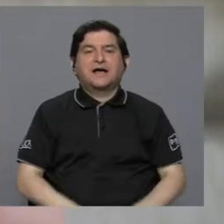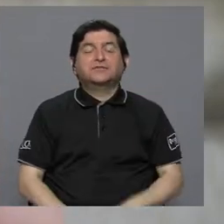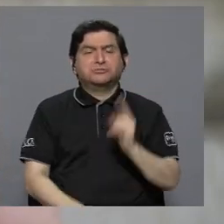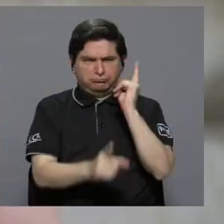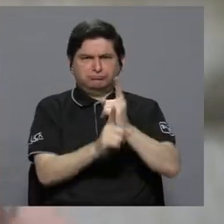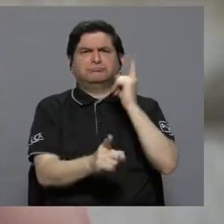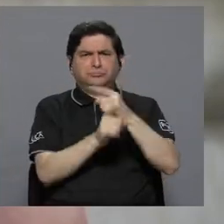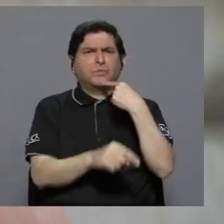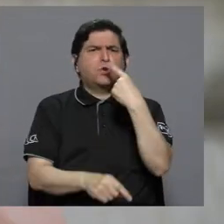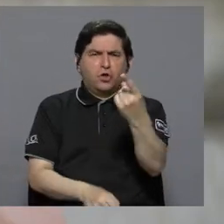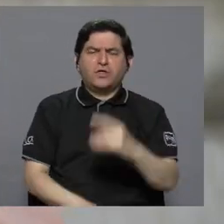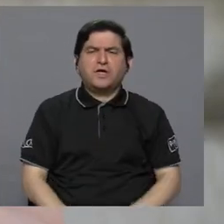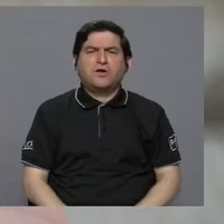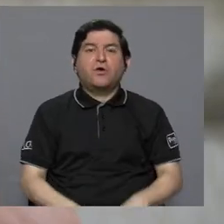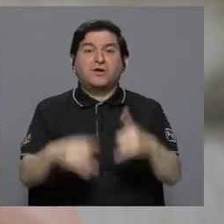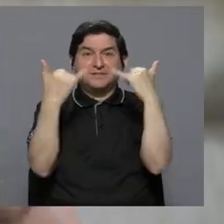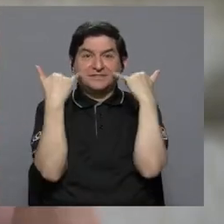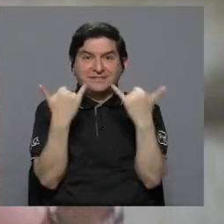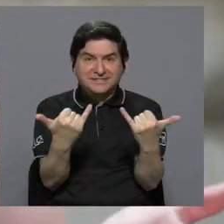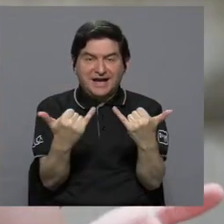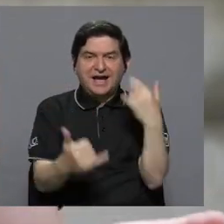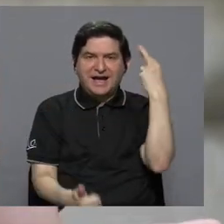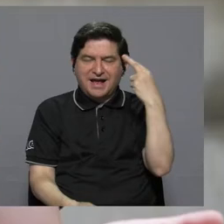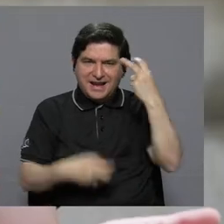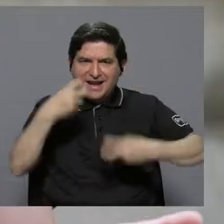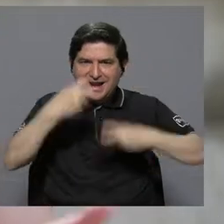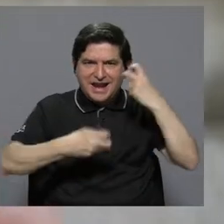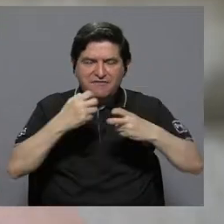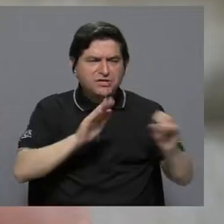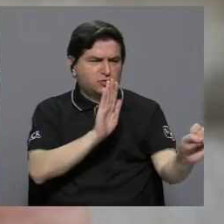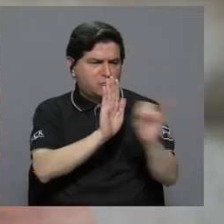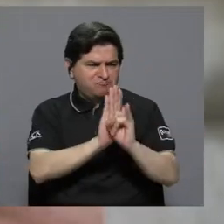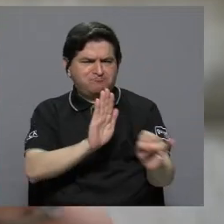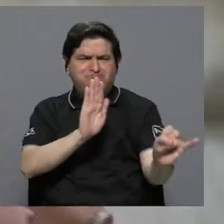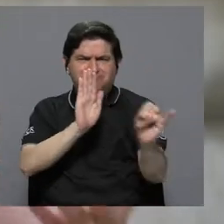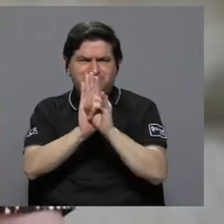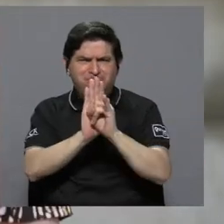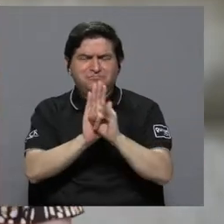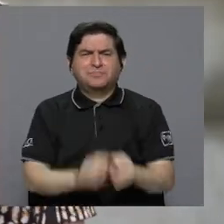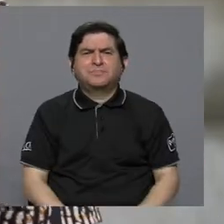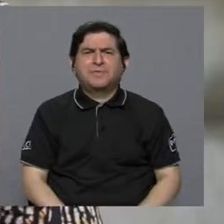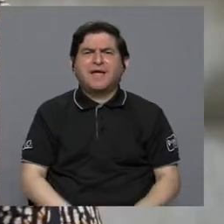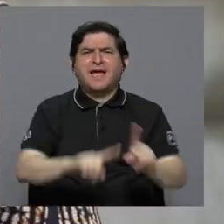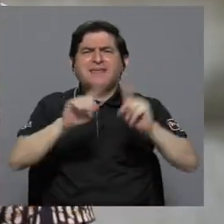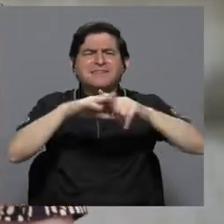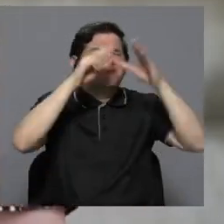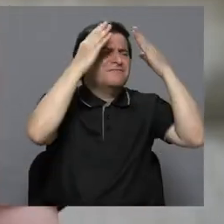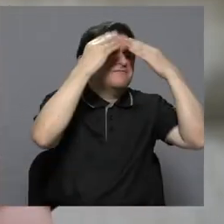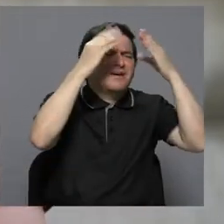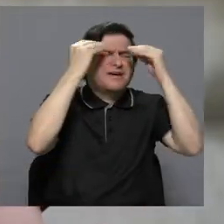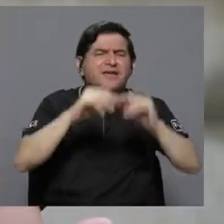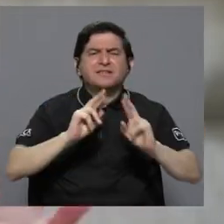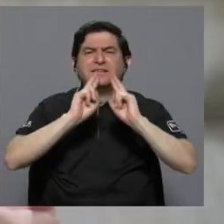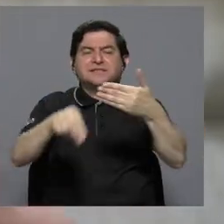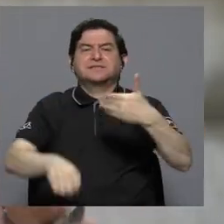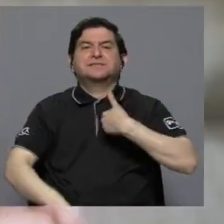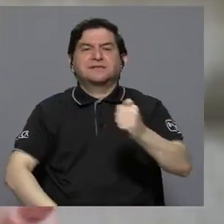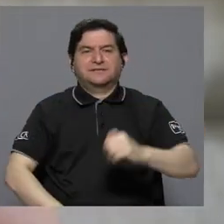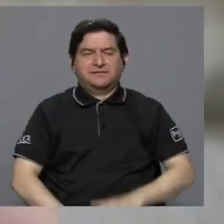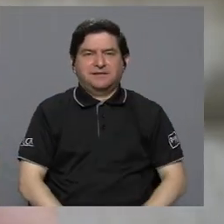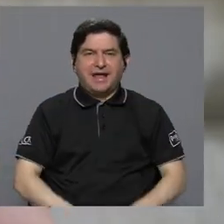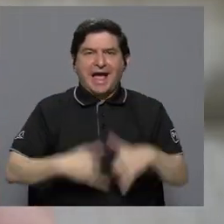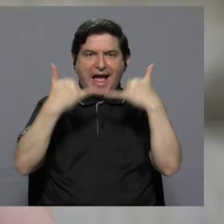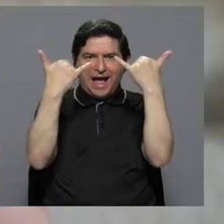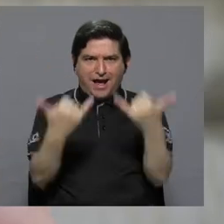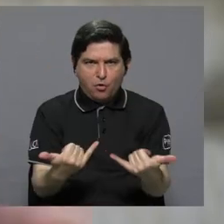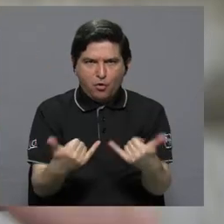Efectivamente, usted lo ha dicho, ya las causas del problema están identificadas en la cantidad de informes y resultados que tenemos. Creo que